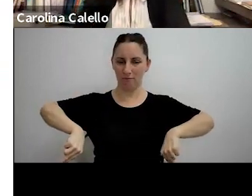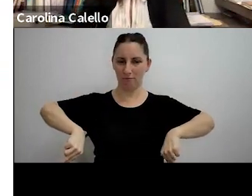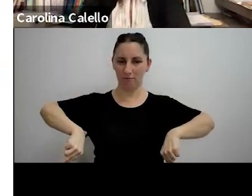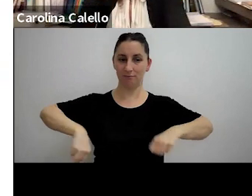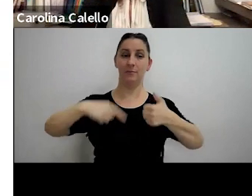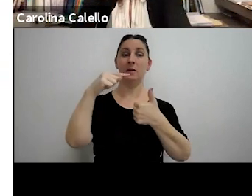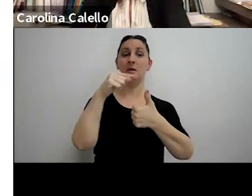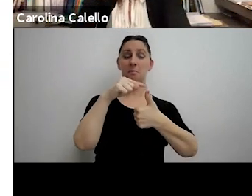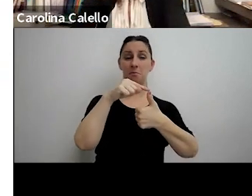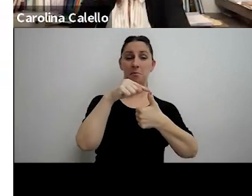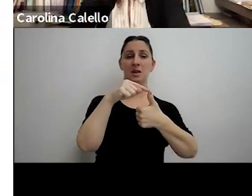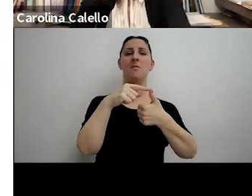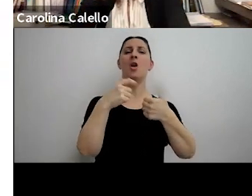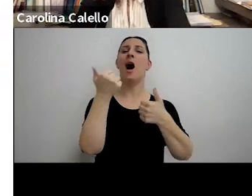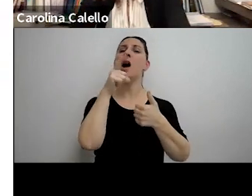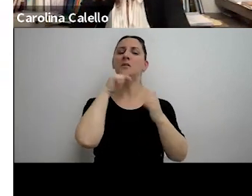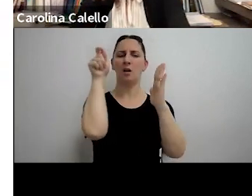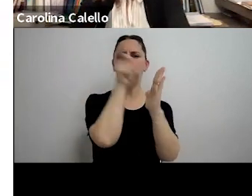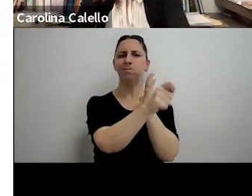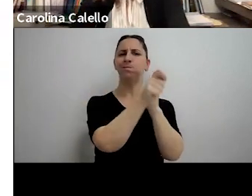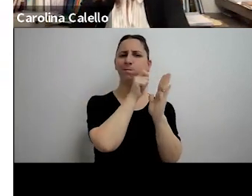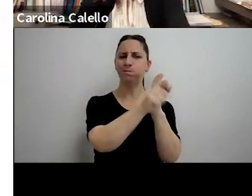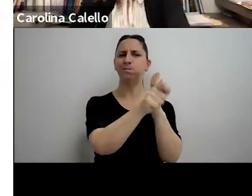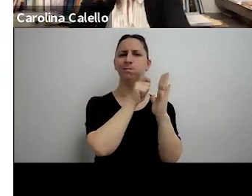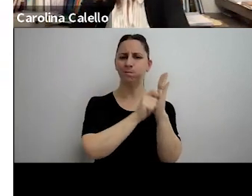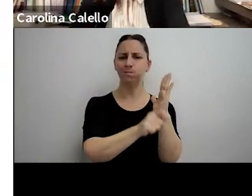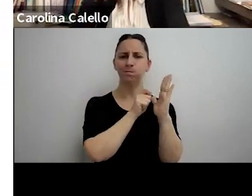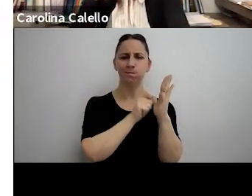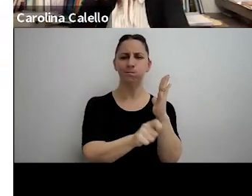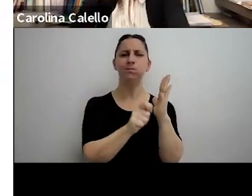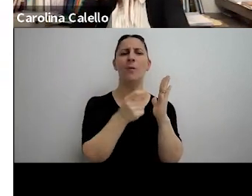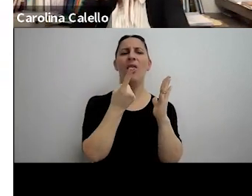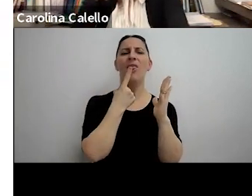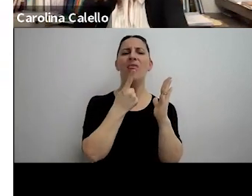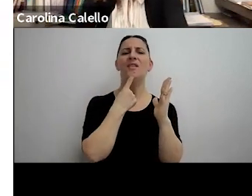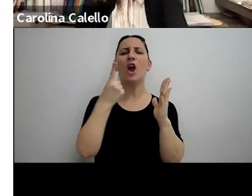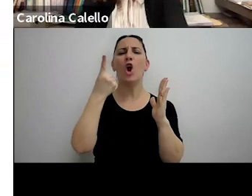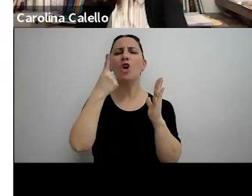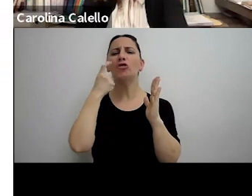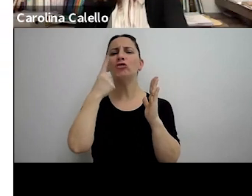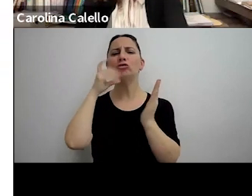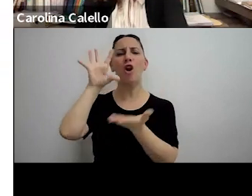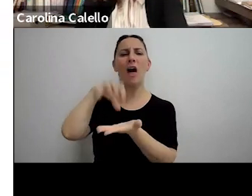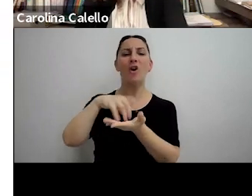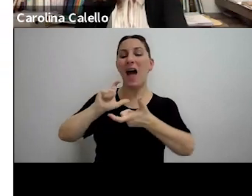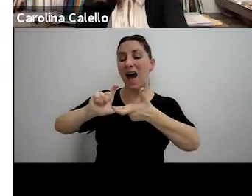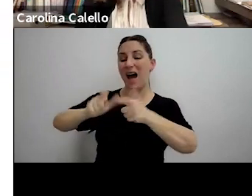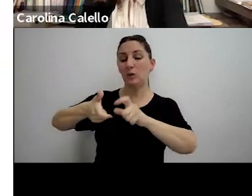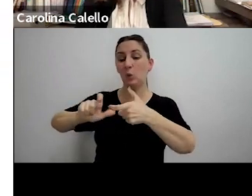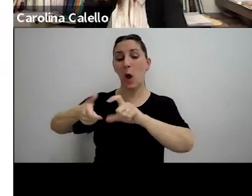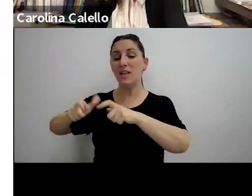primero se le abra el acta y se dice que no usa controlador actualizado se le